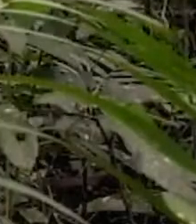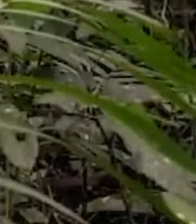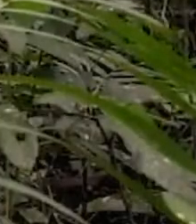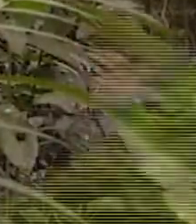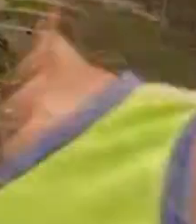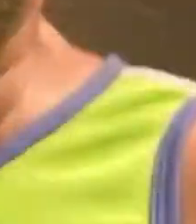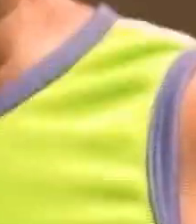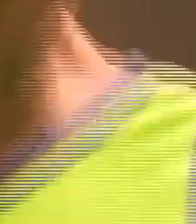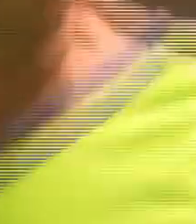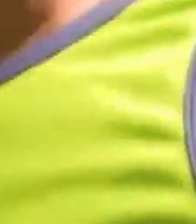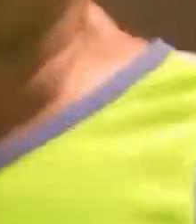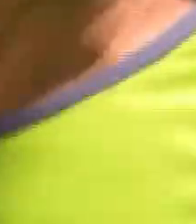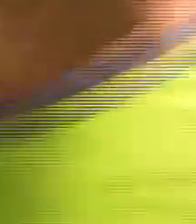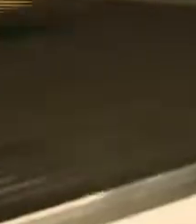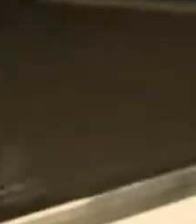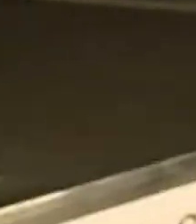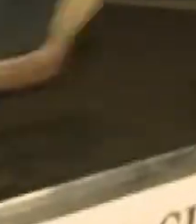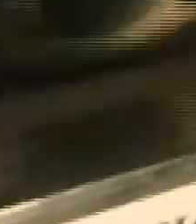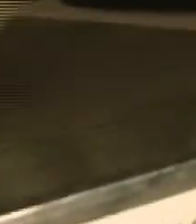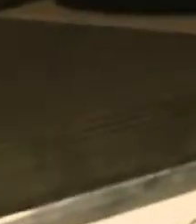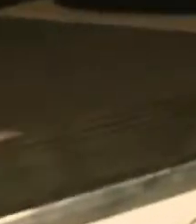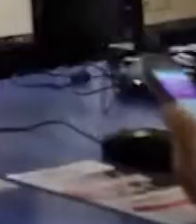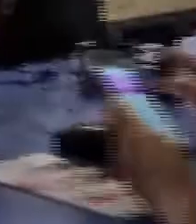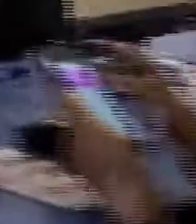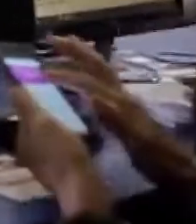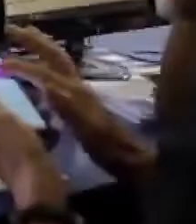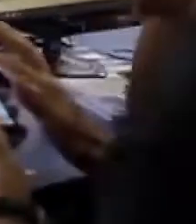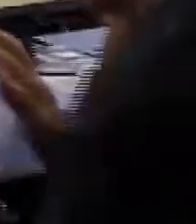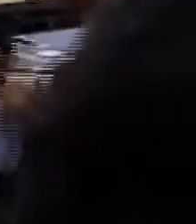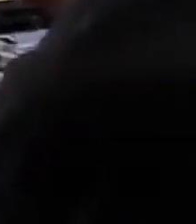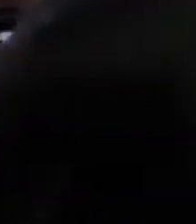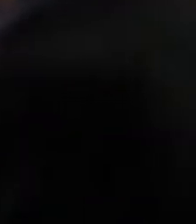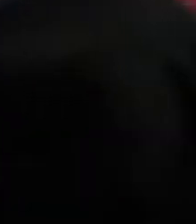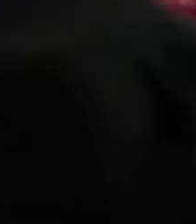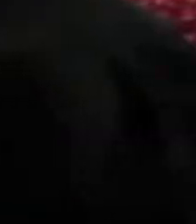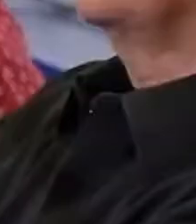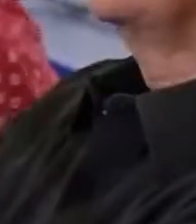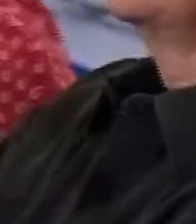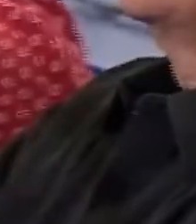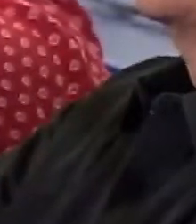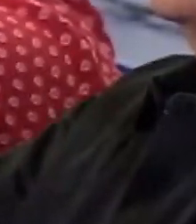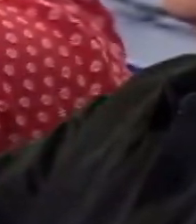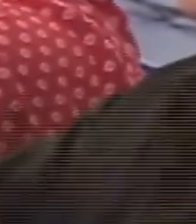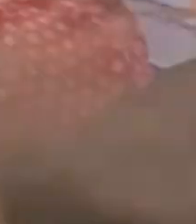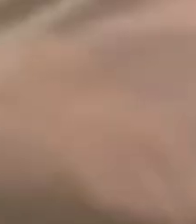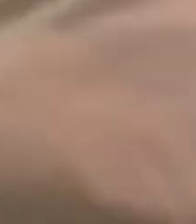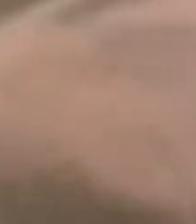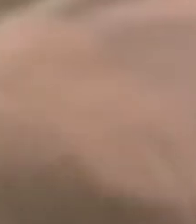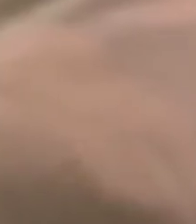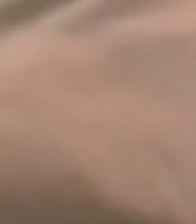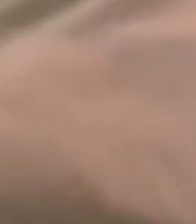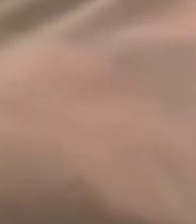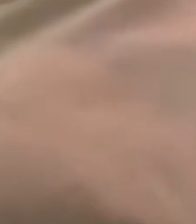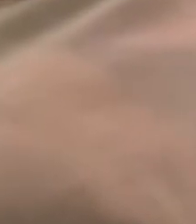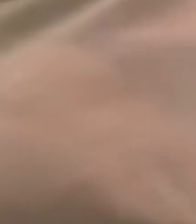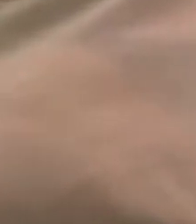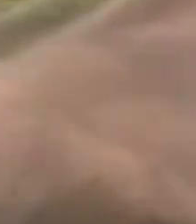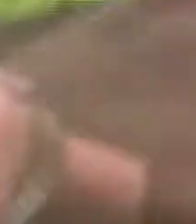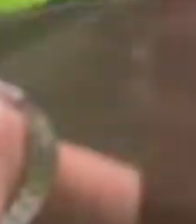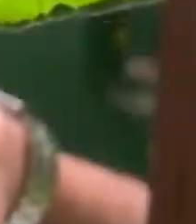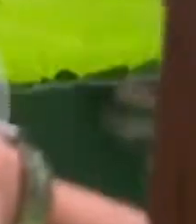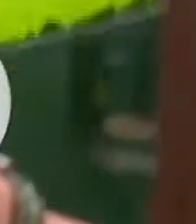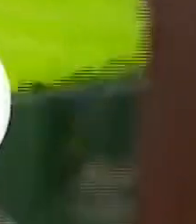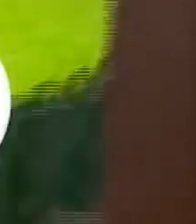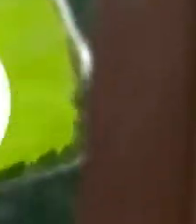Ahora podemos seguir estando cerca A pesar de la distancia Disfrutando de Buena Vida El nuevo